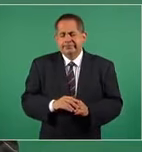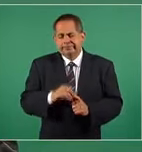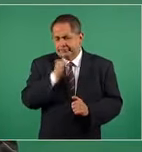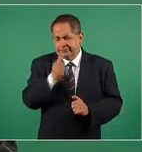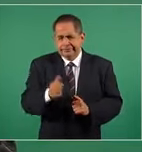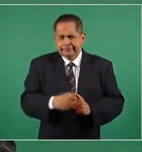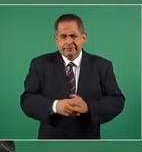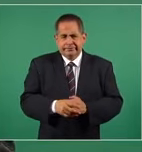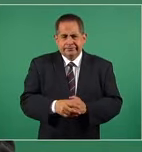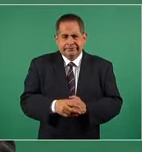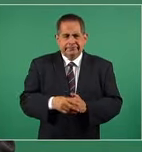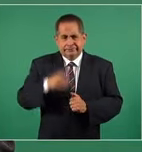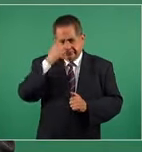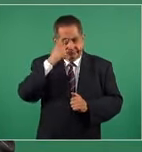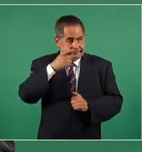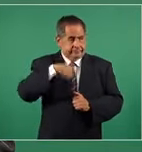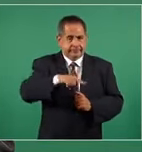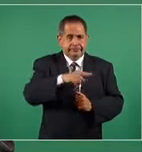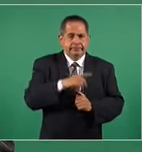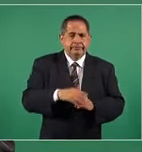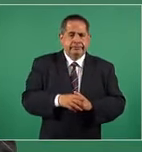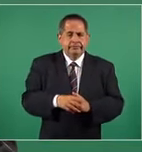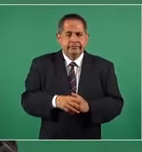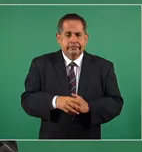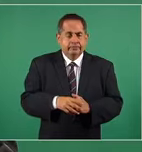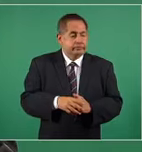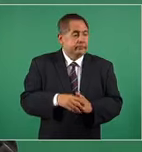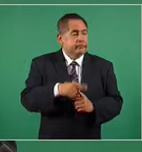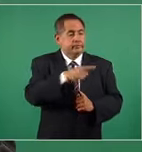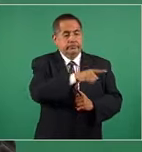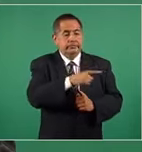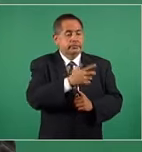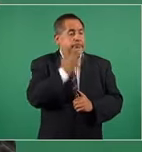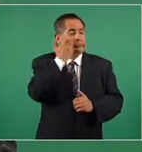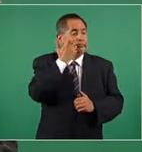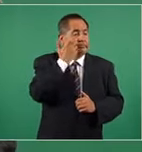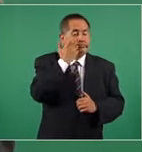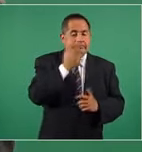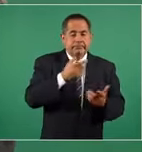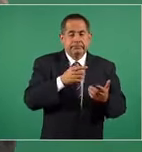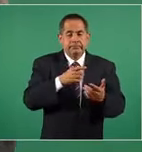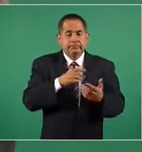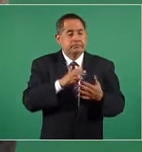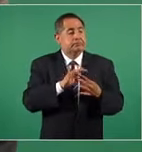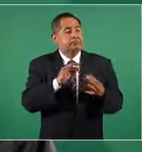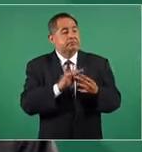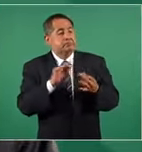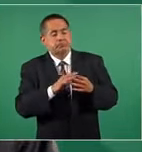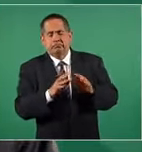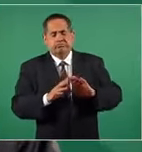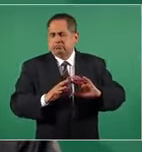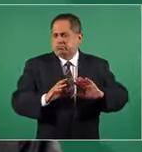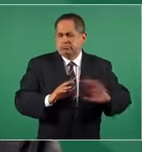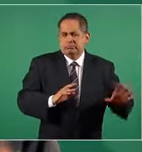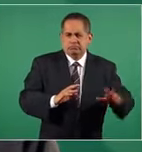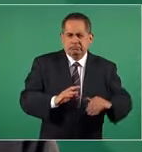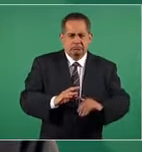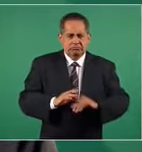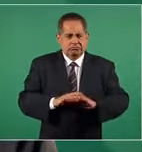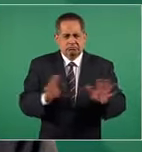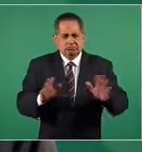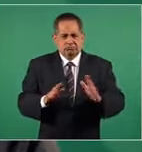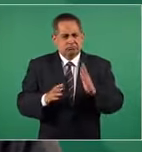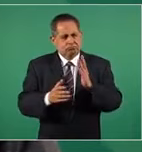para que nos quemen incienso y vamos a descuidar o a dejar